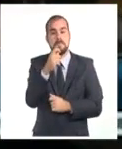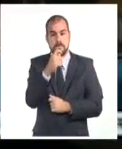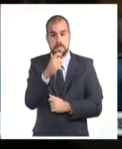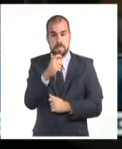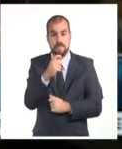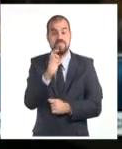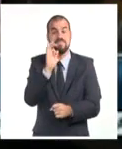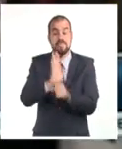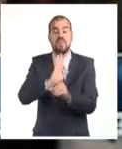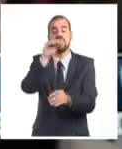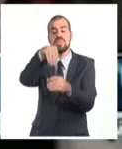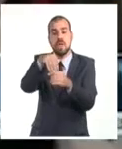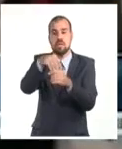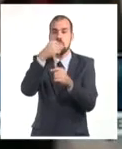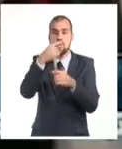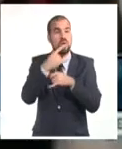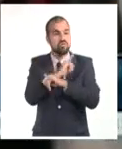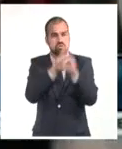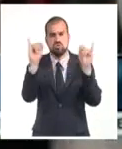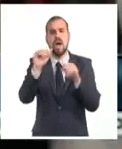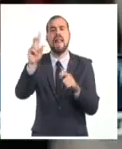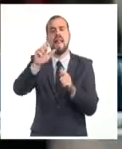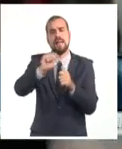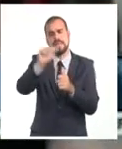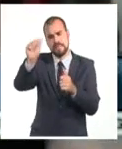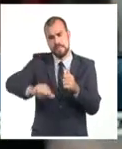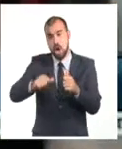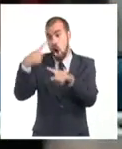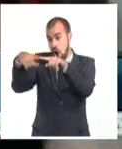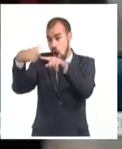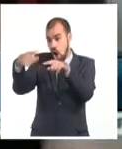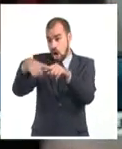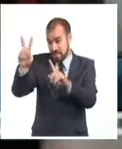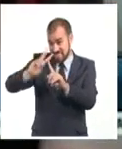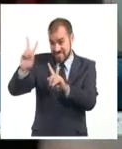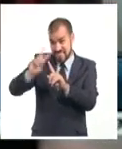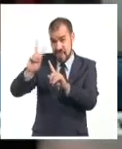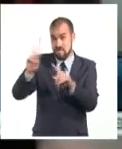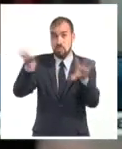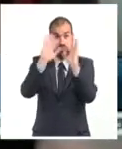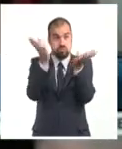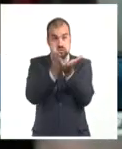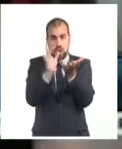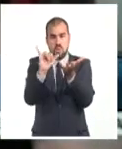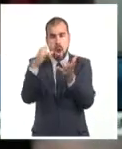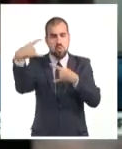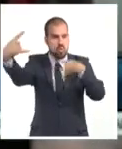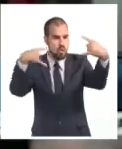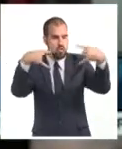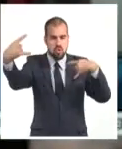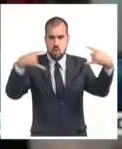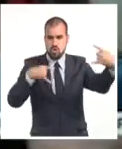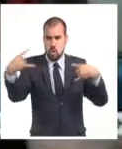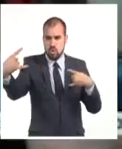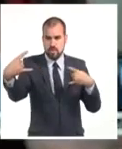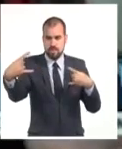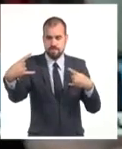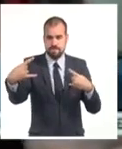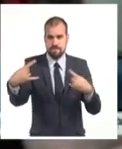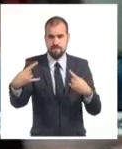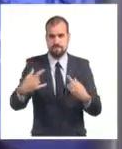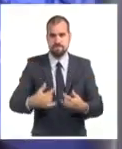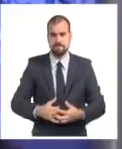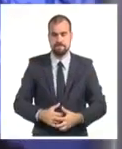desde allí para Telesur, al cual se pegaron muchos medios en el mundo, y los medios latinoamericanos, parimeños, por supuesto